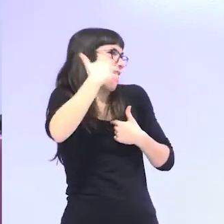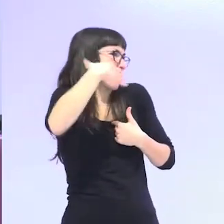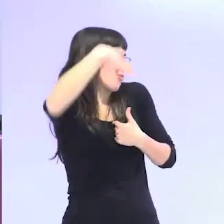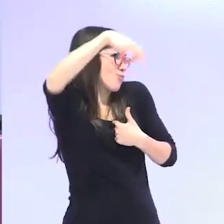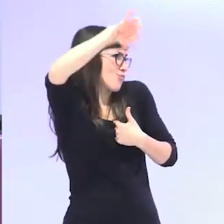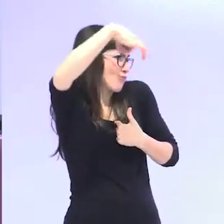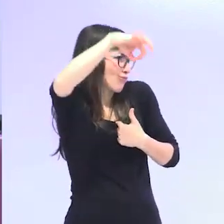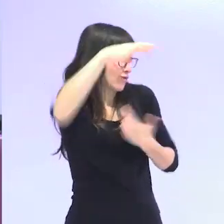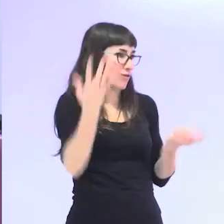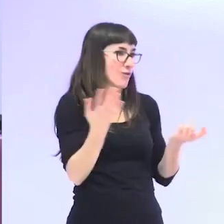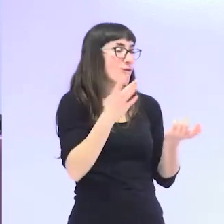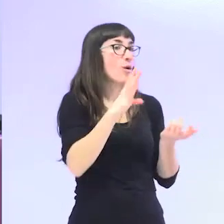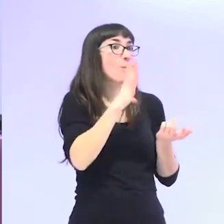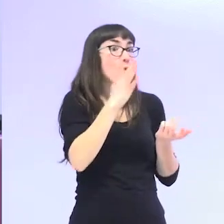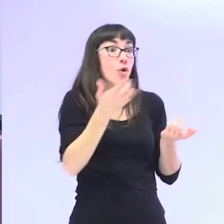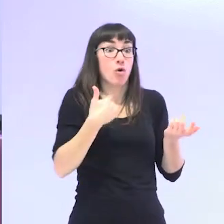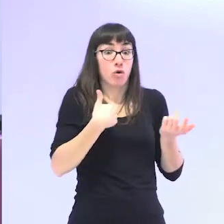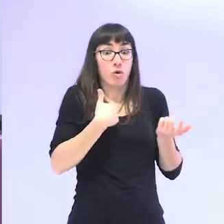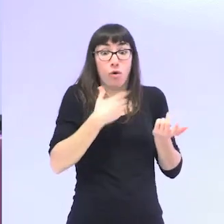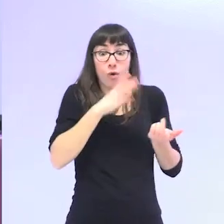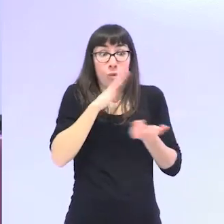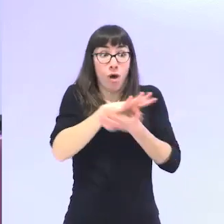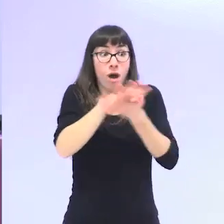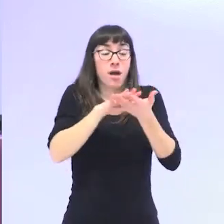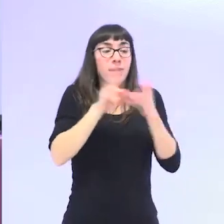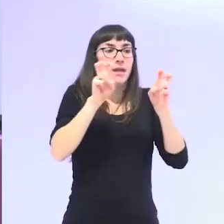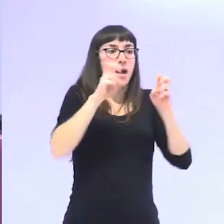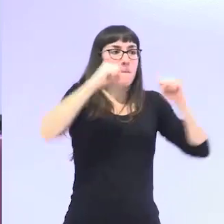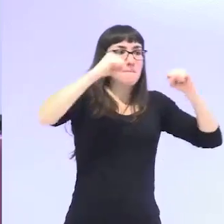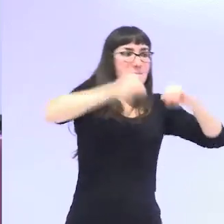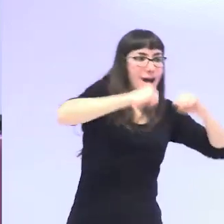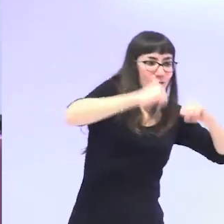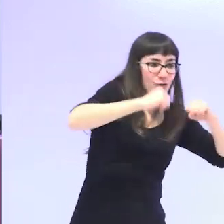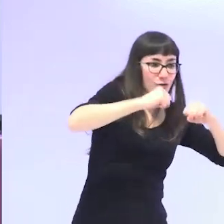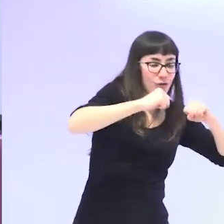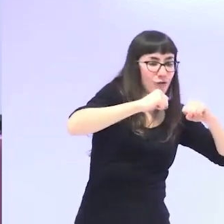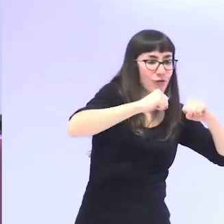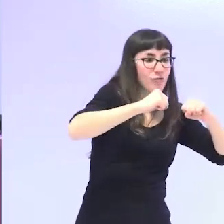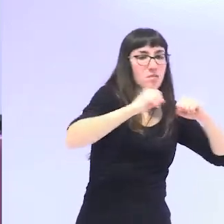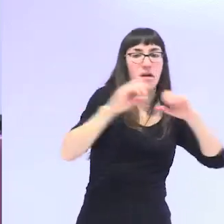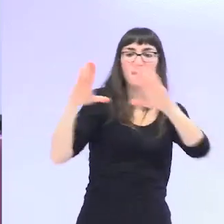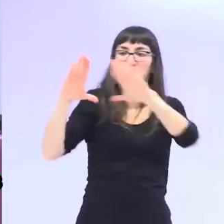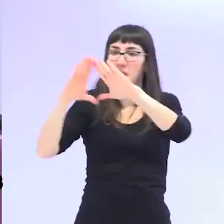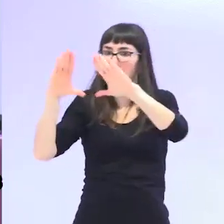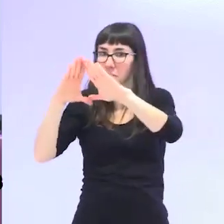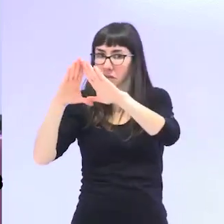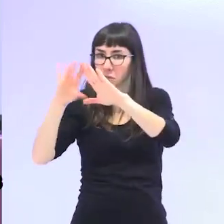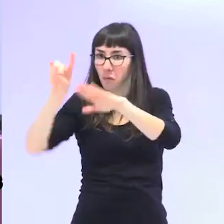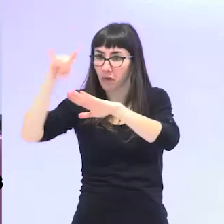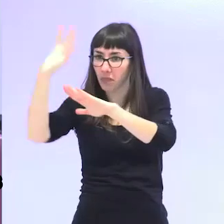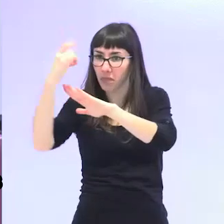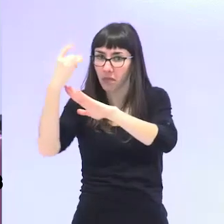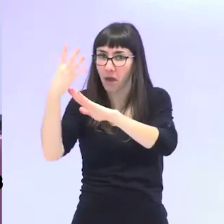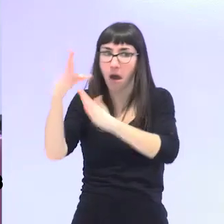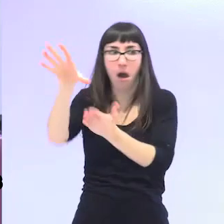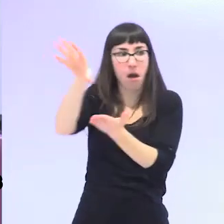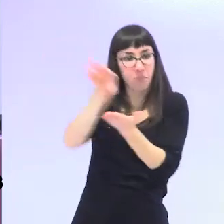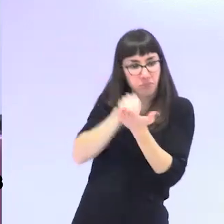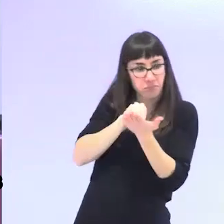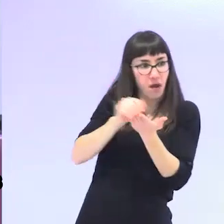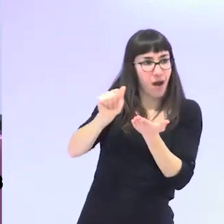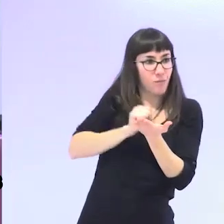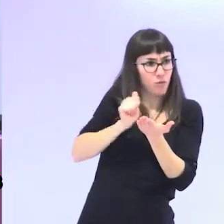gerontología no había utilizado las aportaciones del feminismo para poder analizar